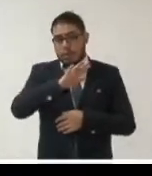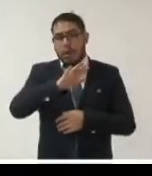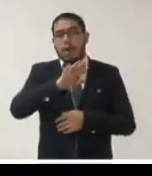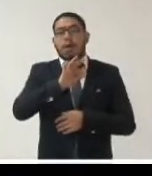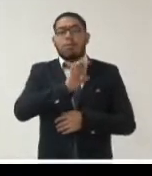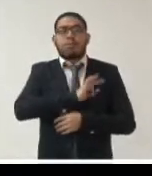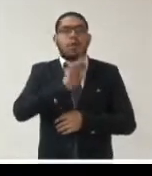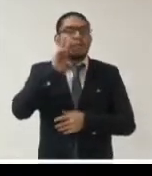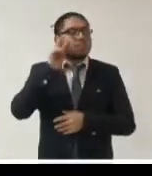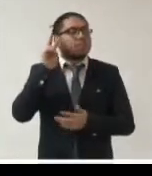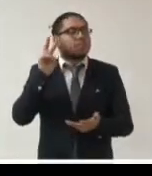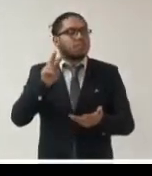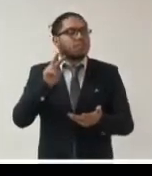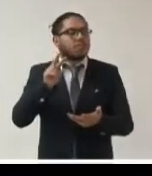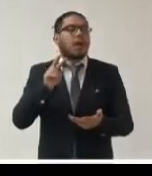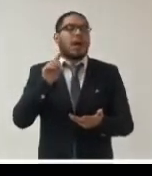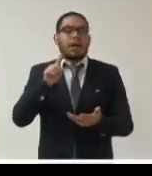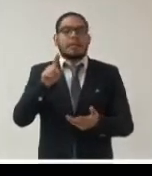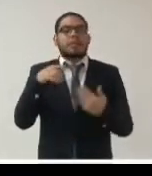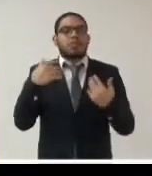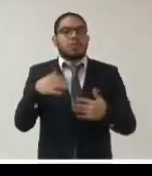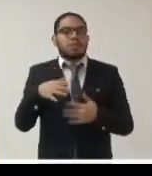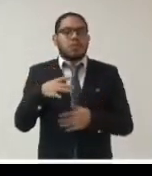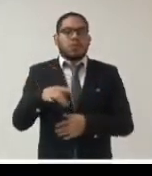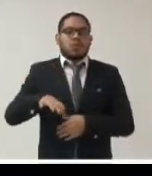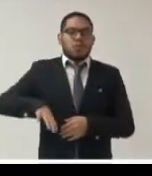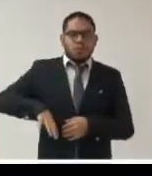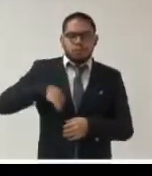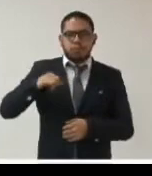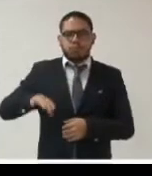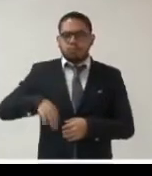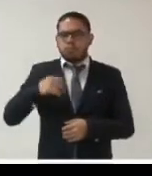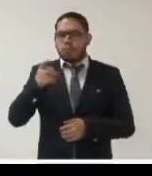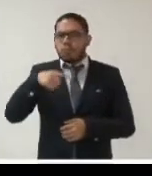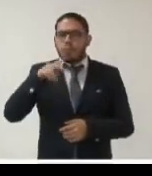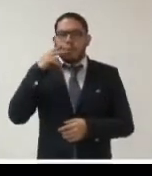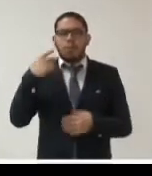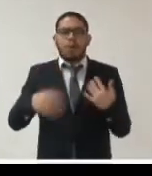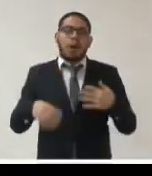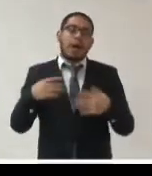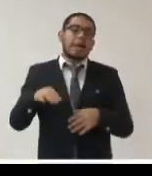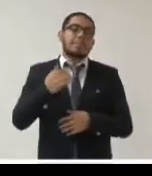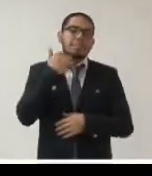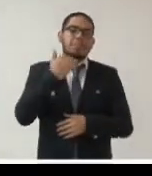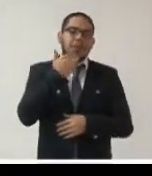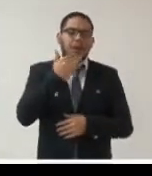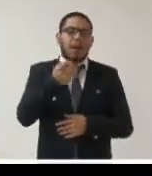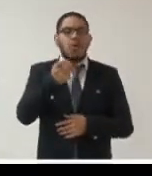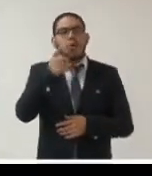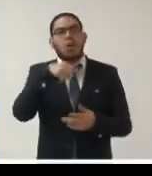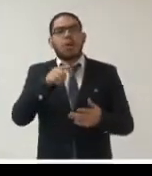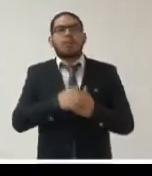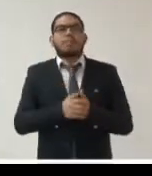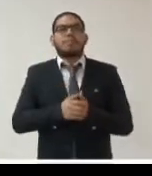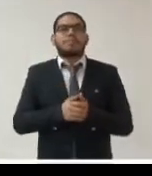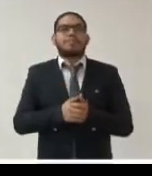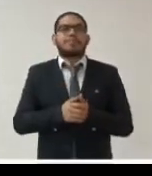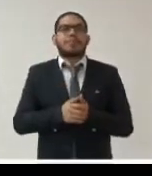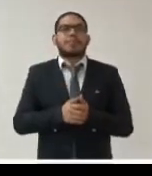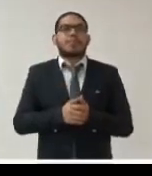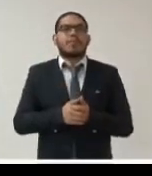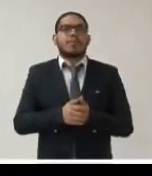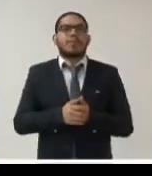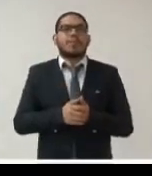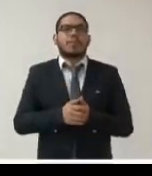que ha habido un esfuerzo serio en toda la administración pública por virtualizar esta tramitación de las solicitudes de